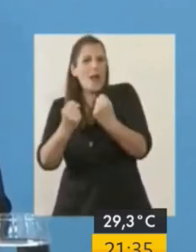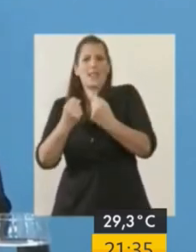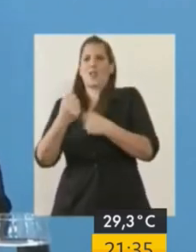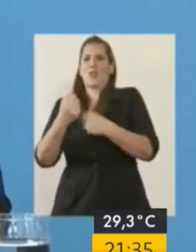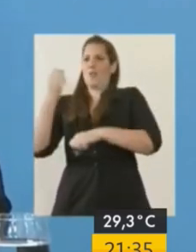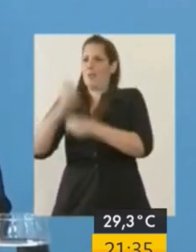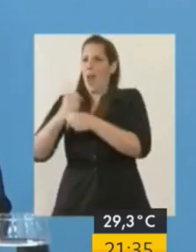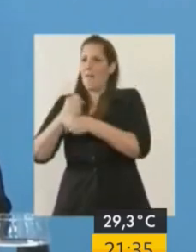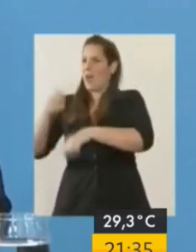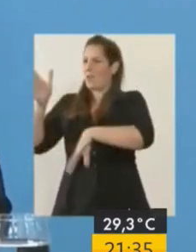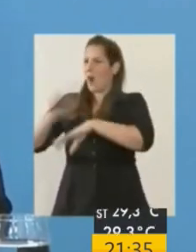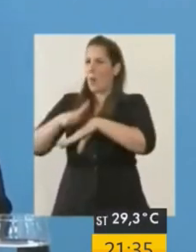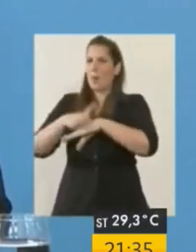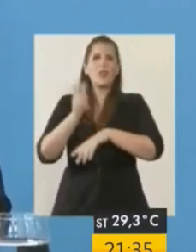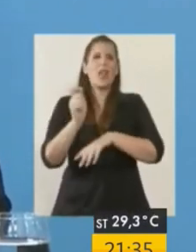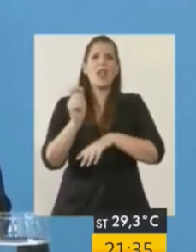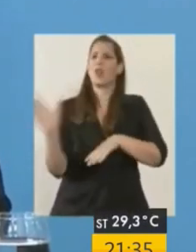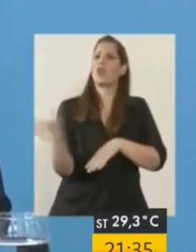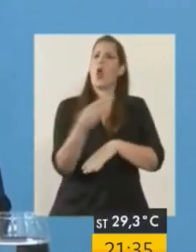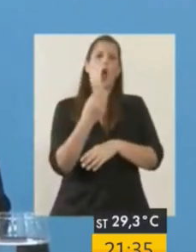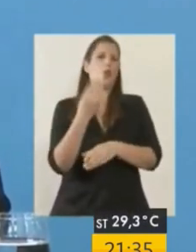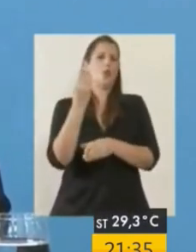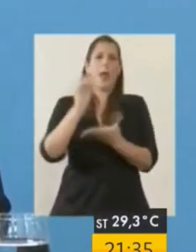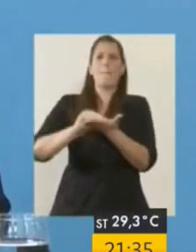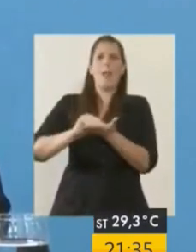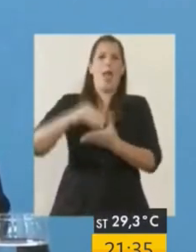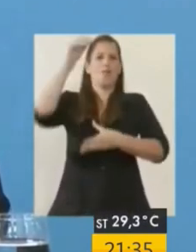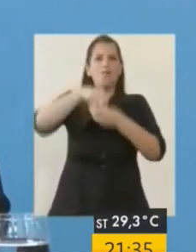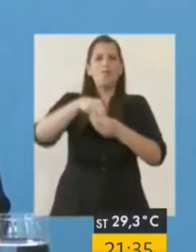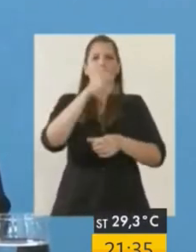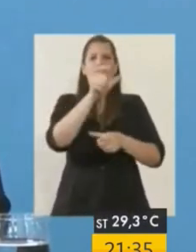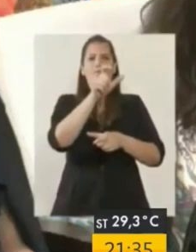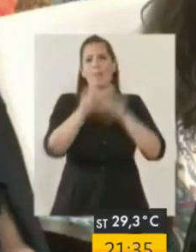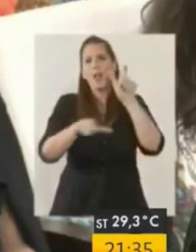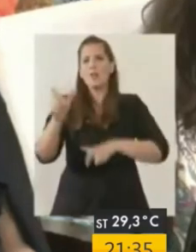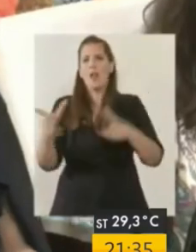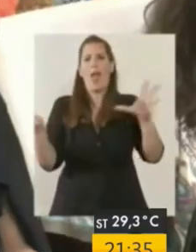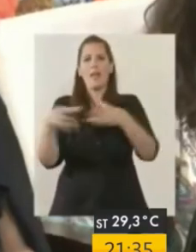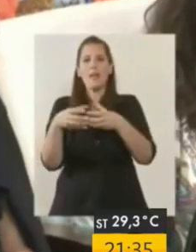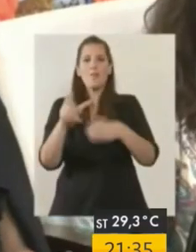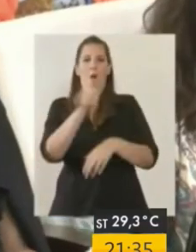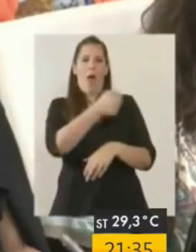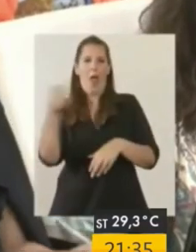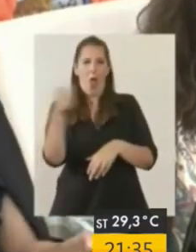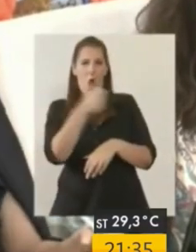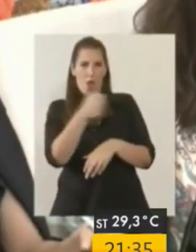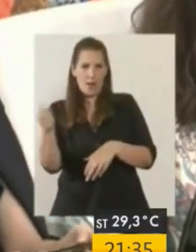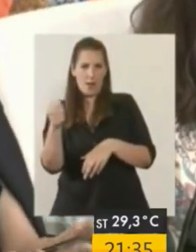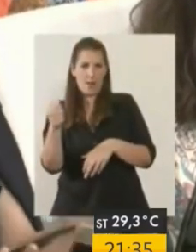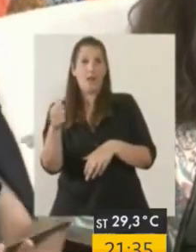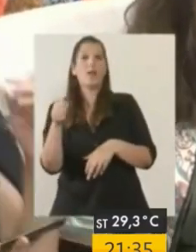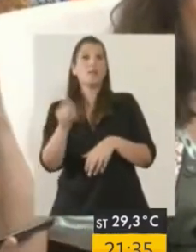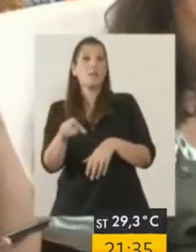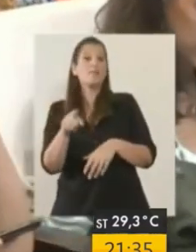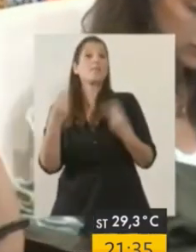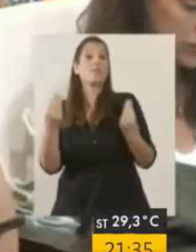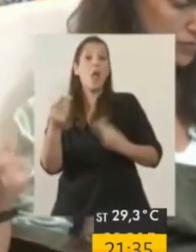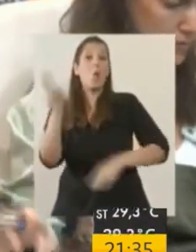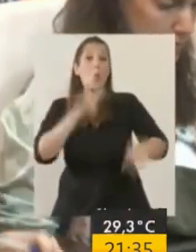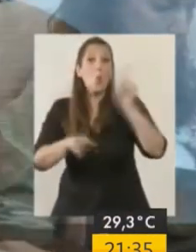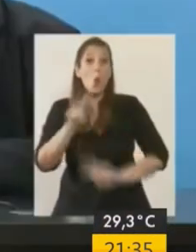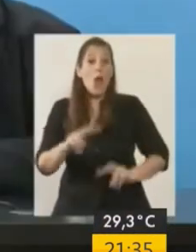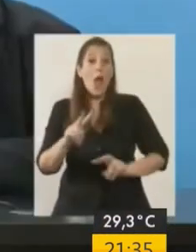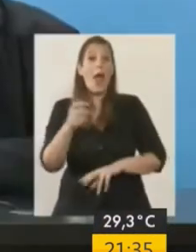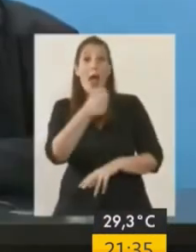todos los trabajadores y del equipo de Aerolíneas Argentinas, y tiene que ver con poder optimizar los recursos de una